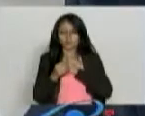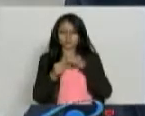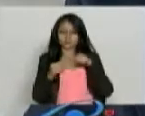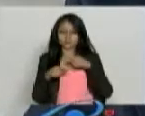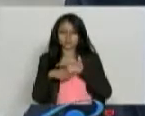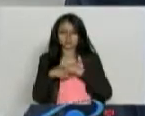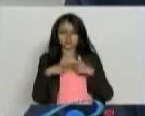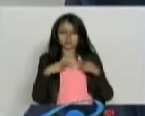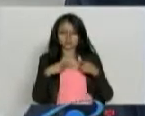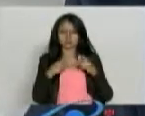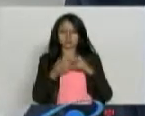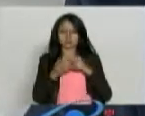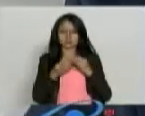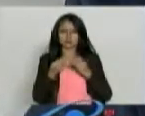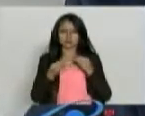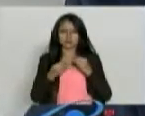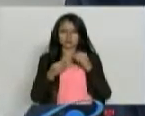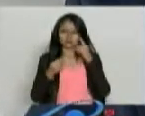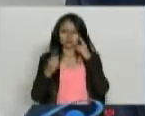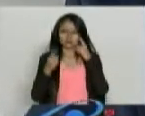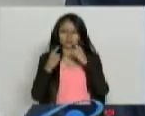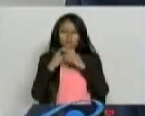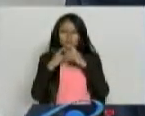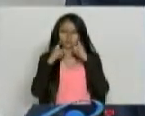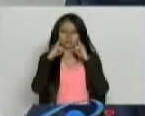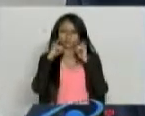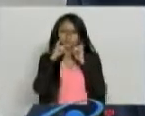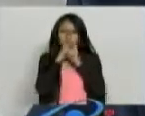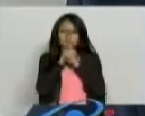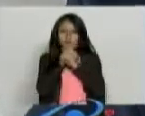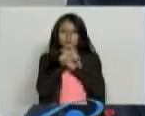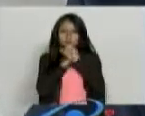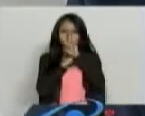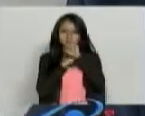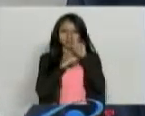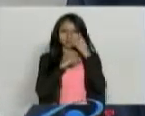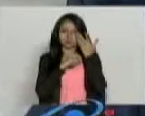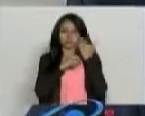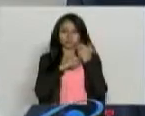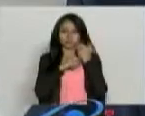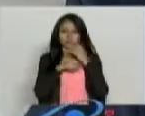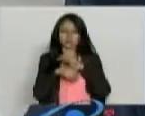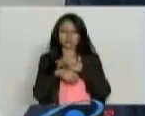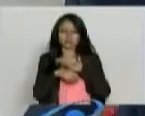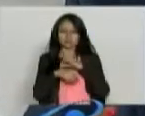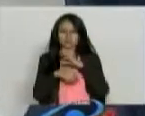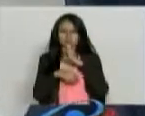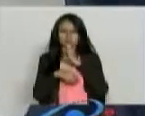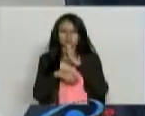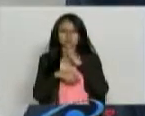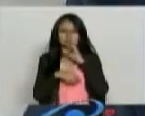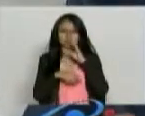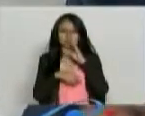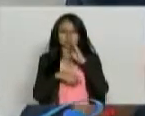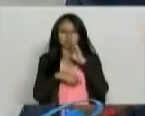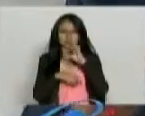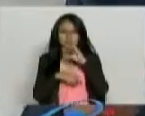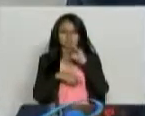semana, se trata del reto de meditación de 21 días con el médico hindú Deepak Chopra,